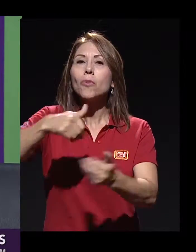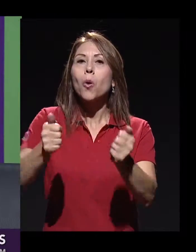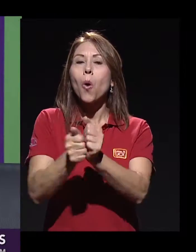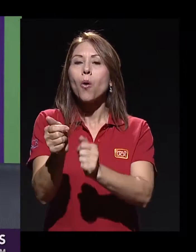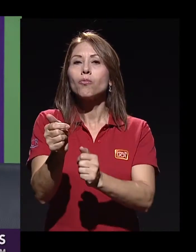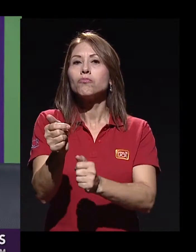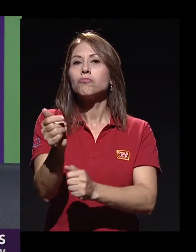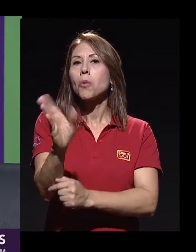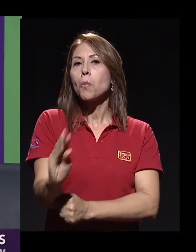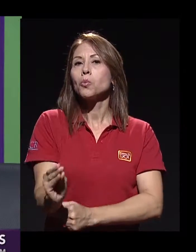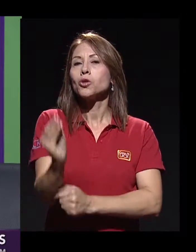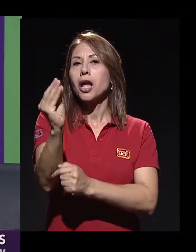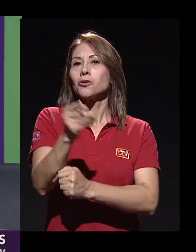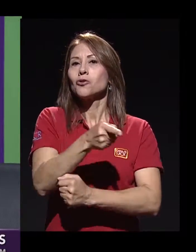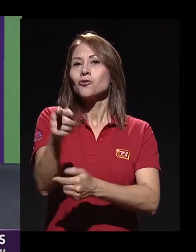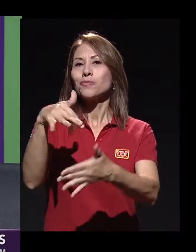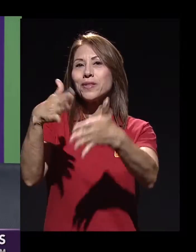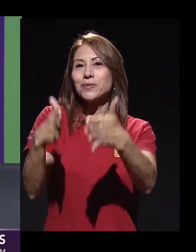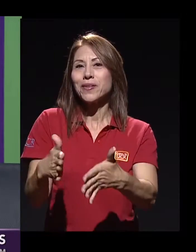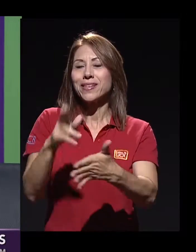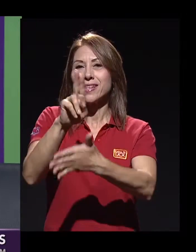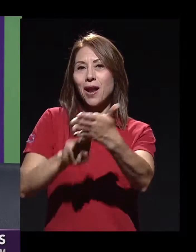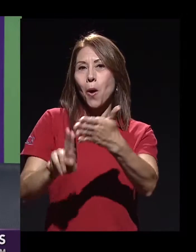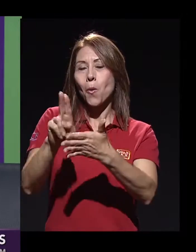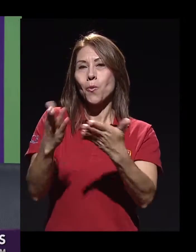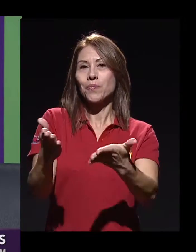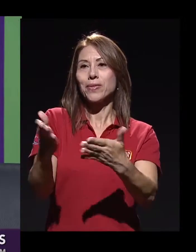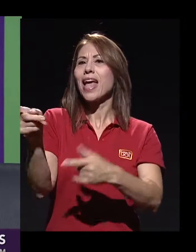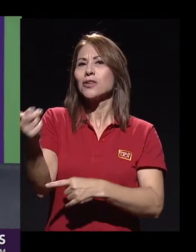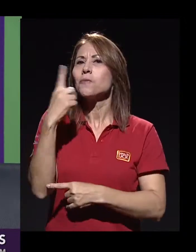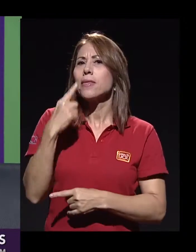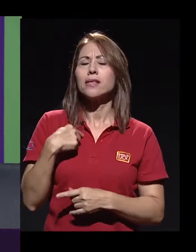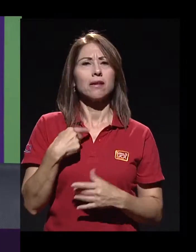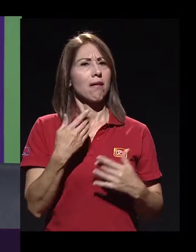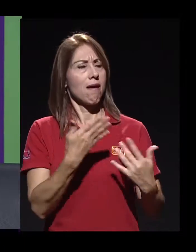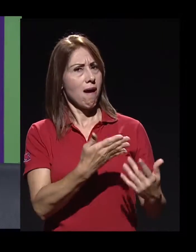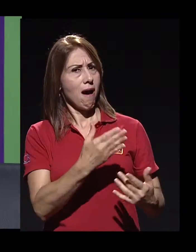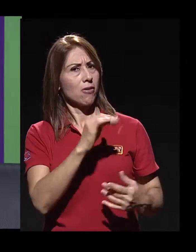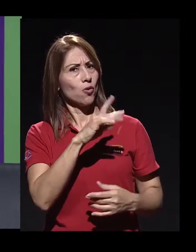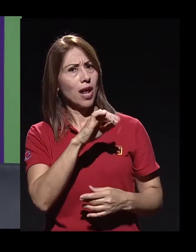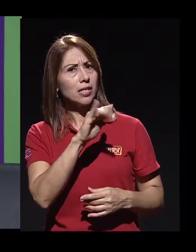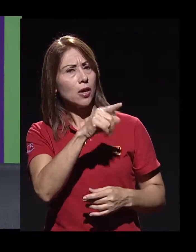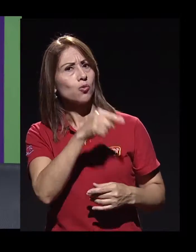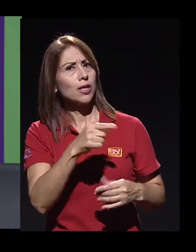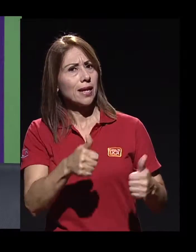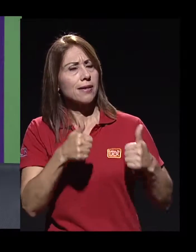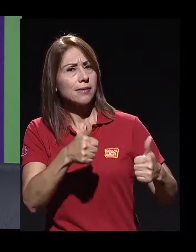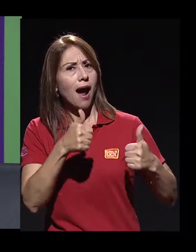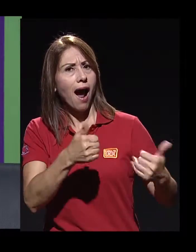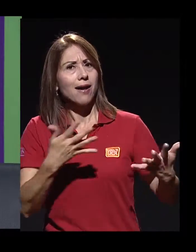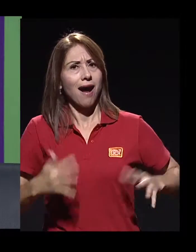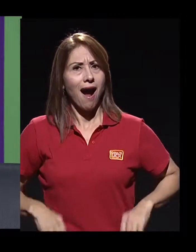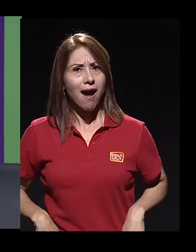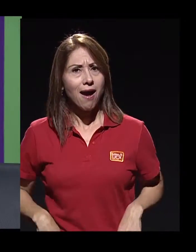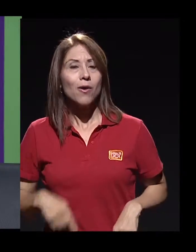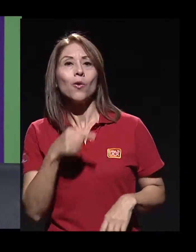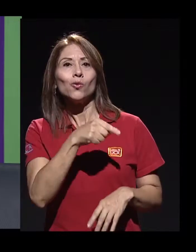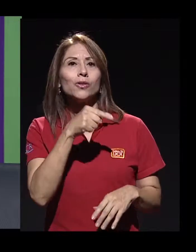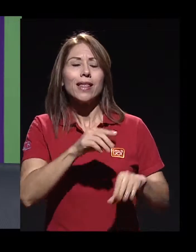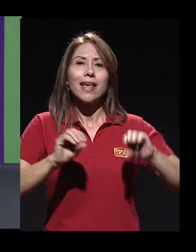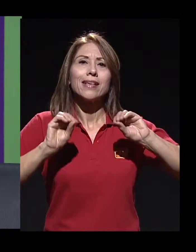¿verdad?, de los chiquillos de la U, y me dicen, ay, doña Alicia, usted sí que es carde enseñando